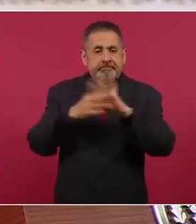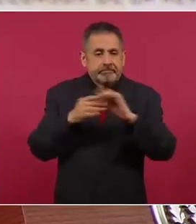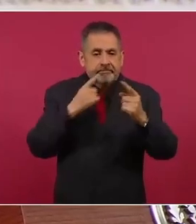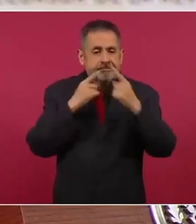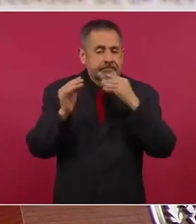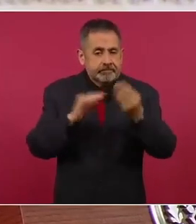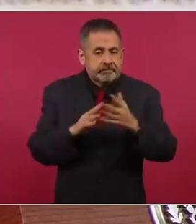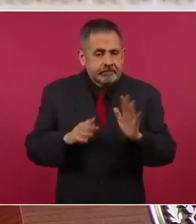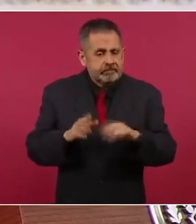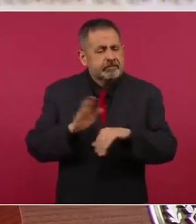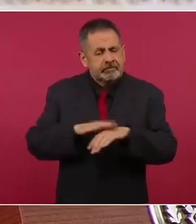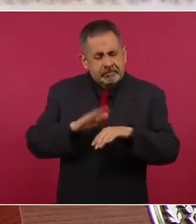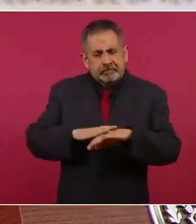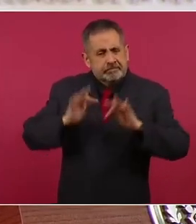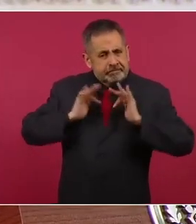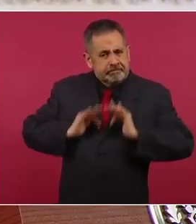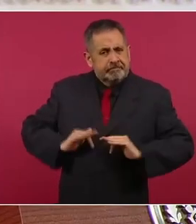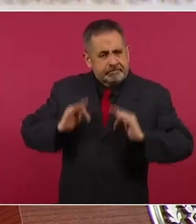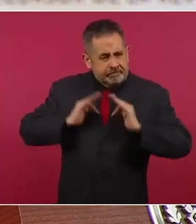tranquilo,